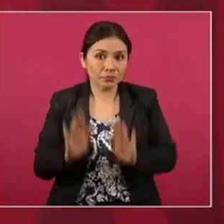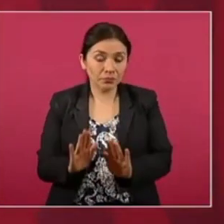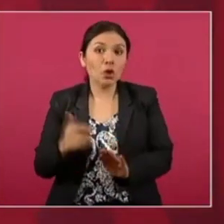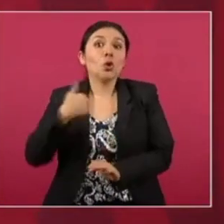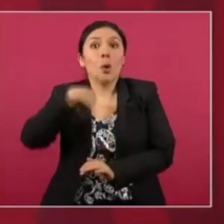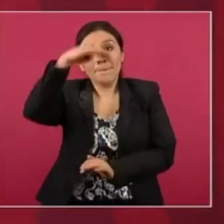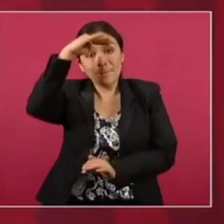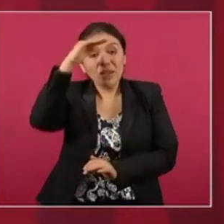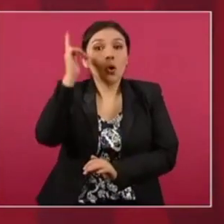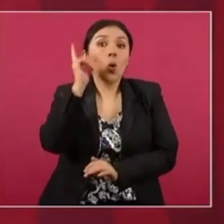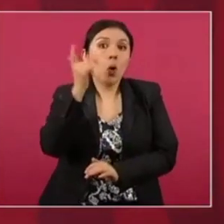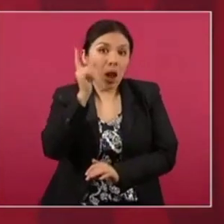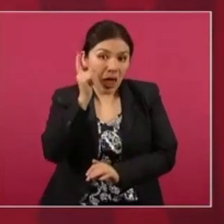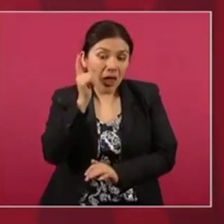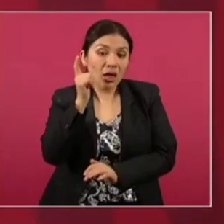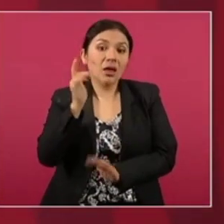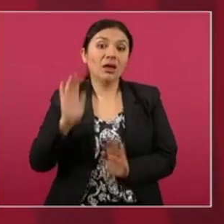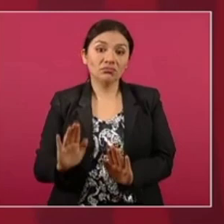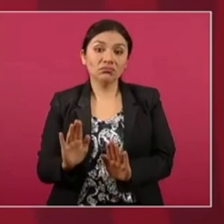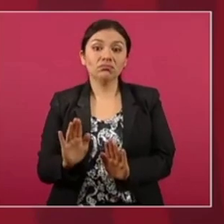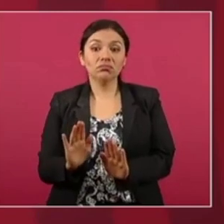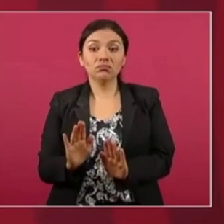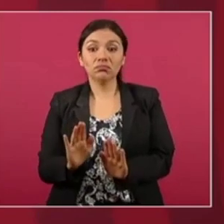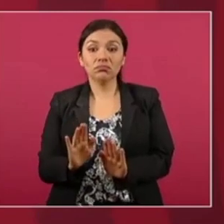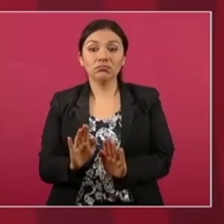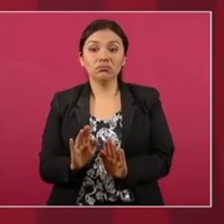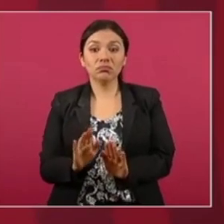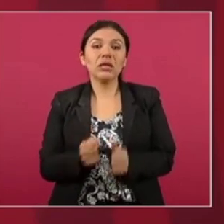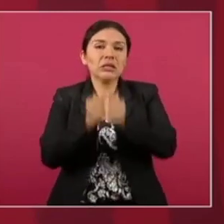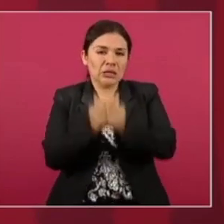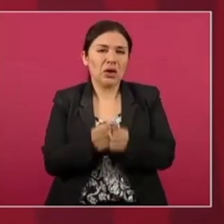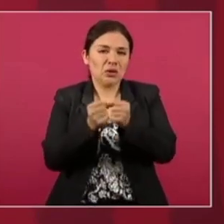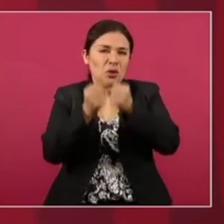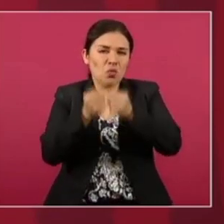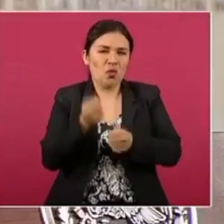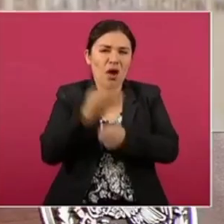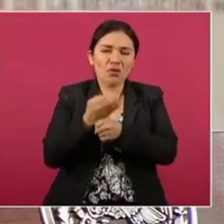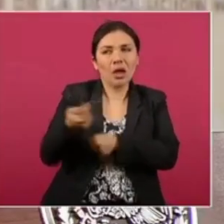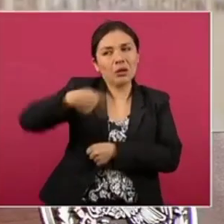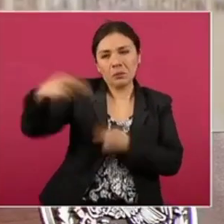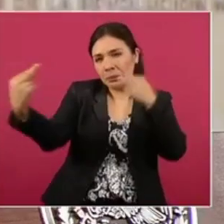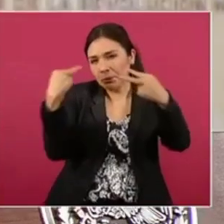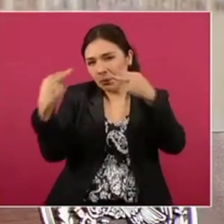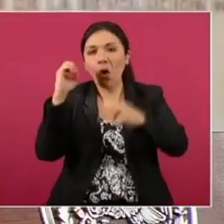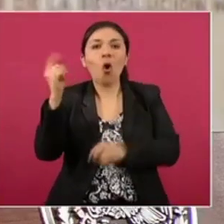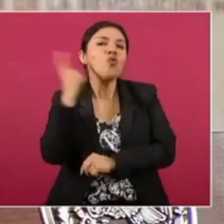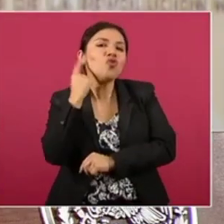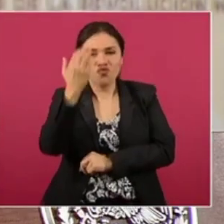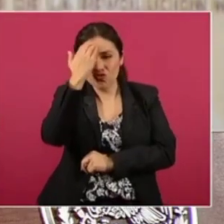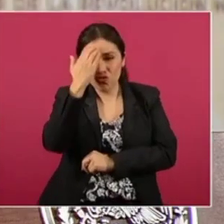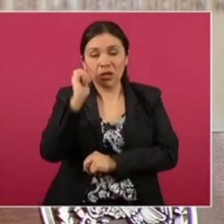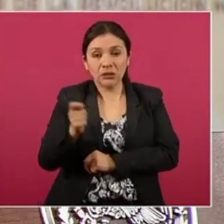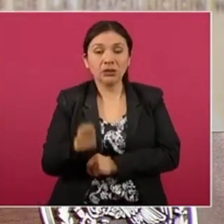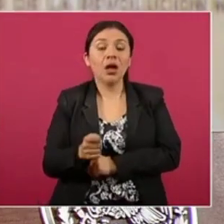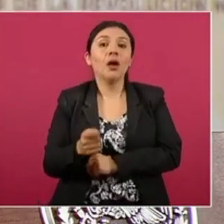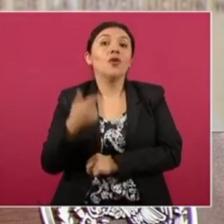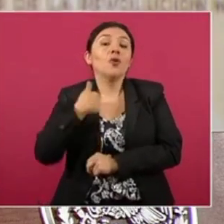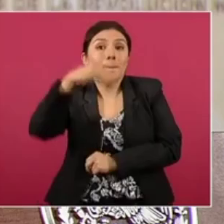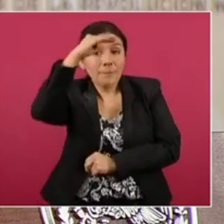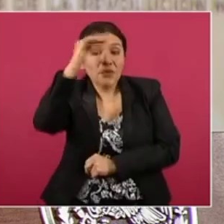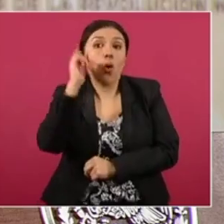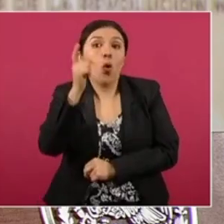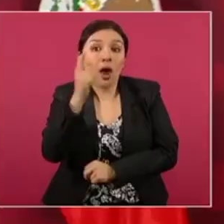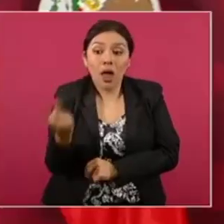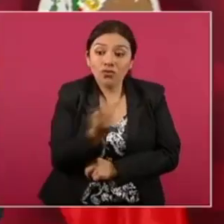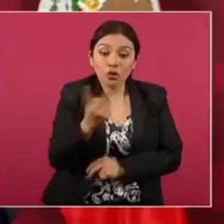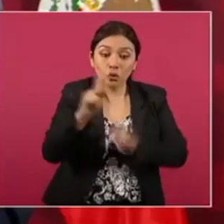yo espero, porque seguramente me van a estar viendo ahora o ya escucharon, que se llegue al acuerdo y